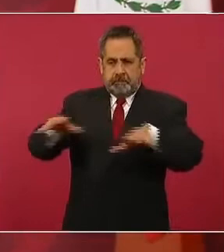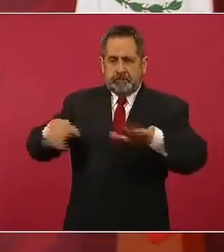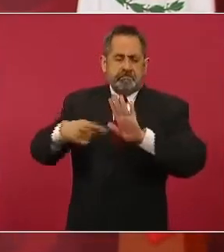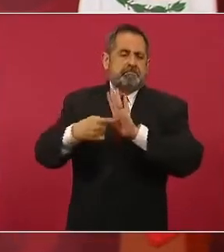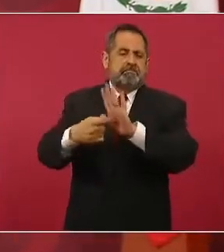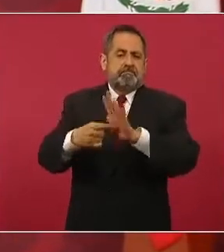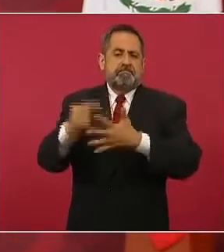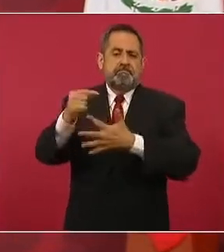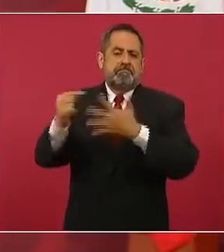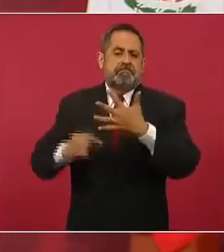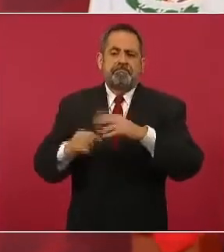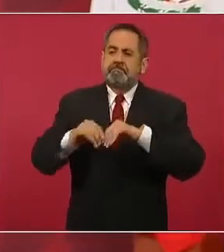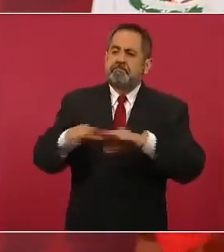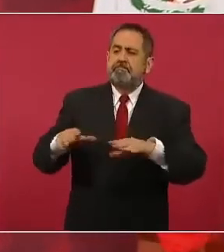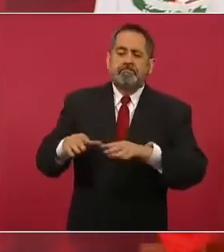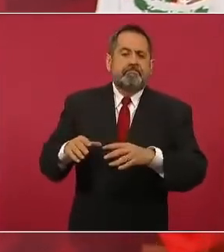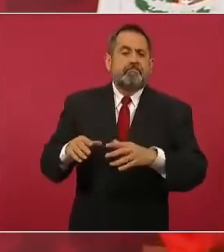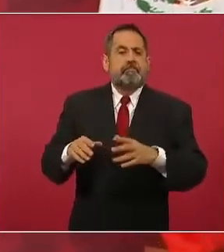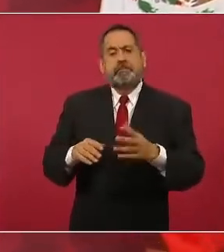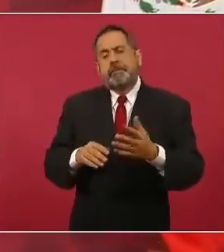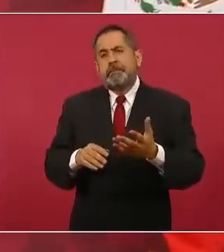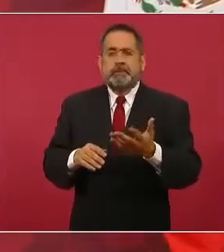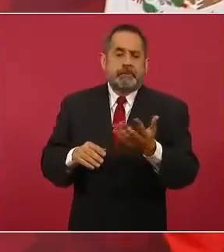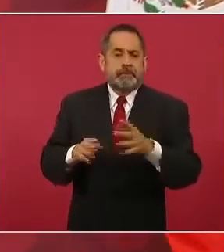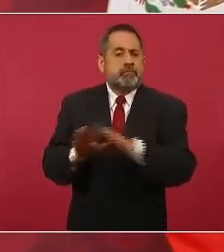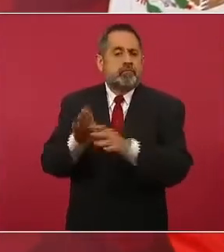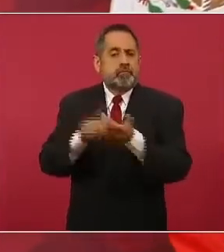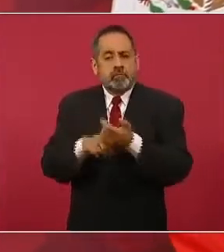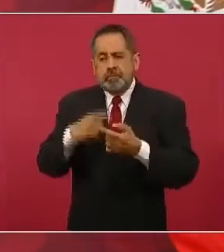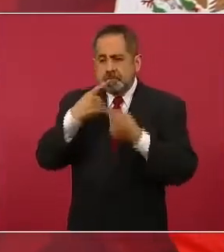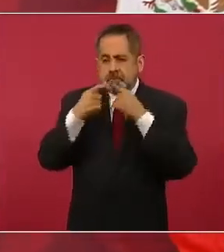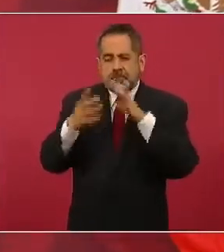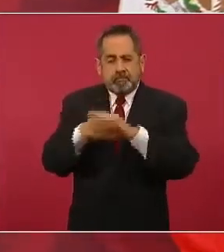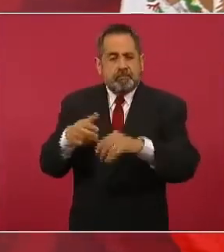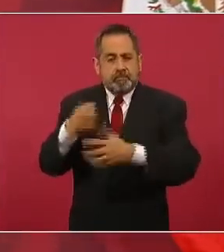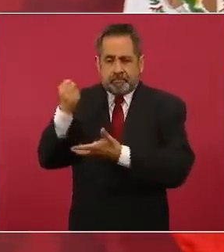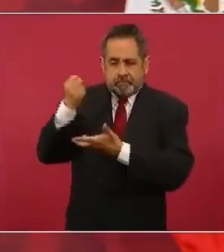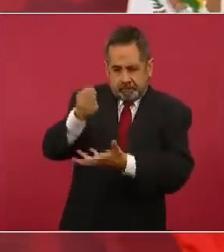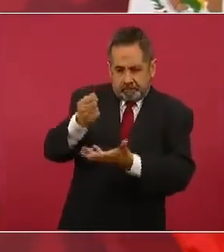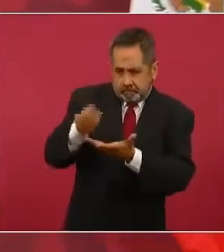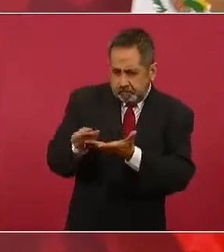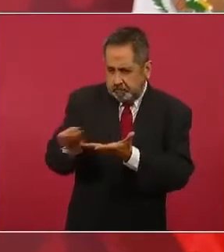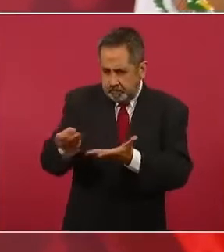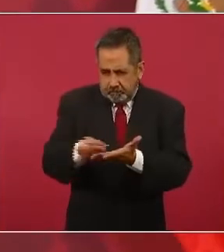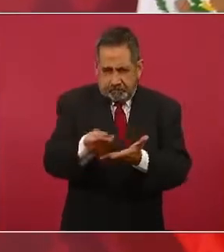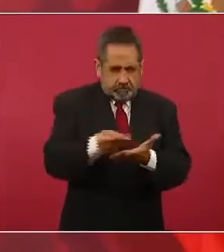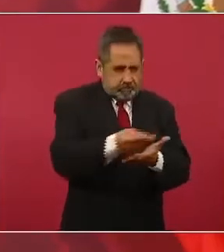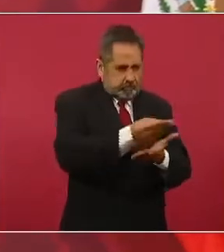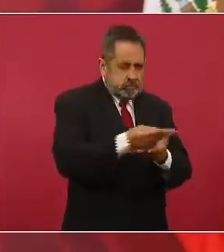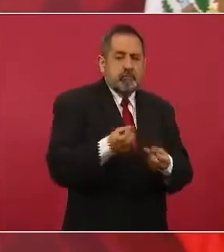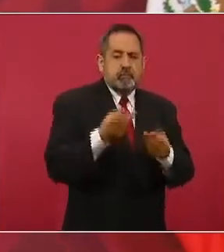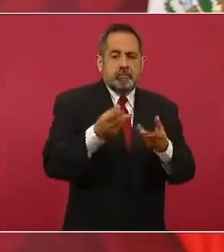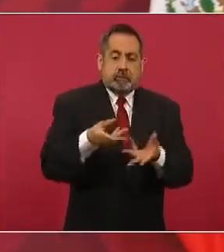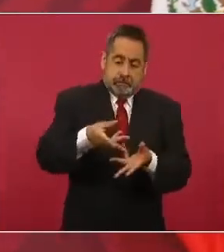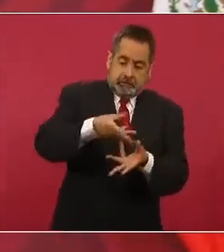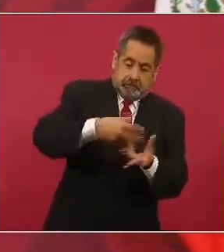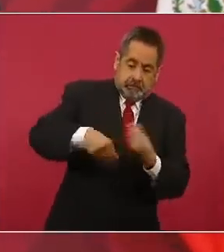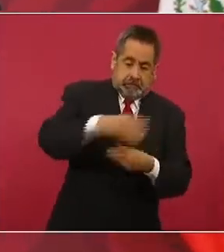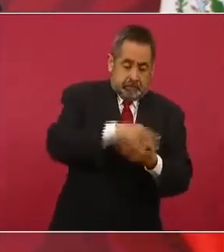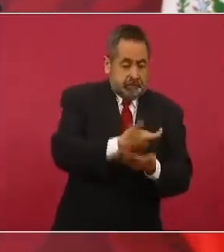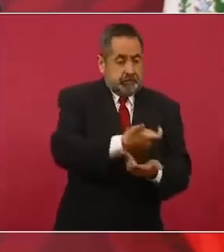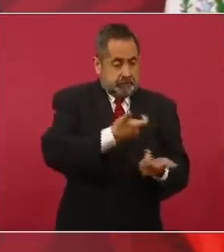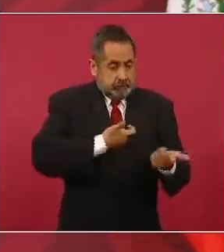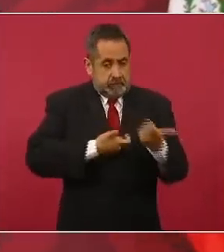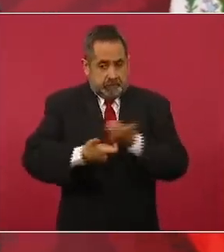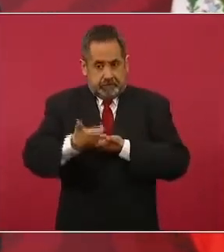de cómo se dispersaron los recursos y cuántos se ha recuperado y